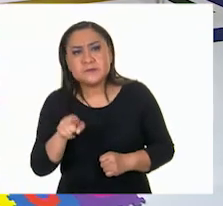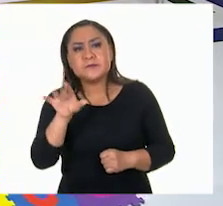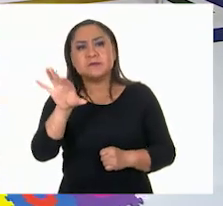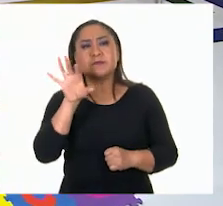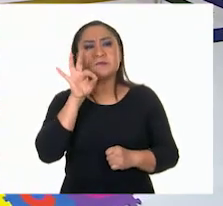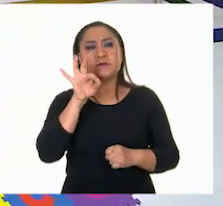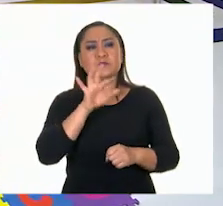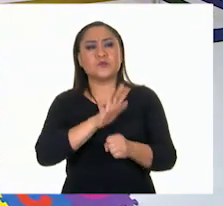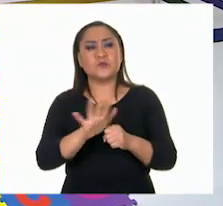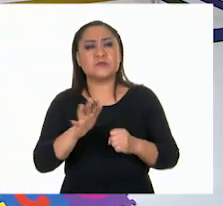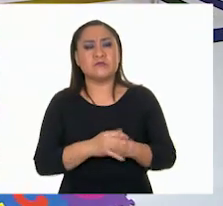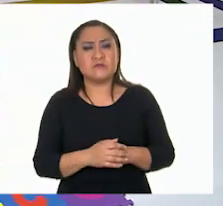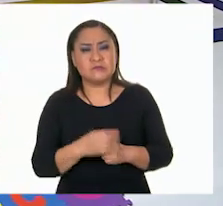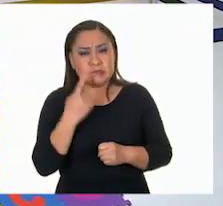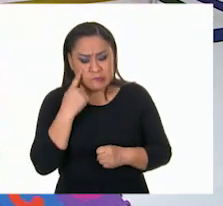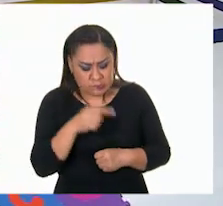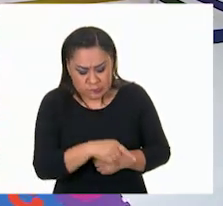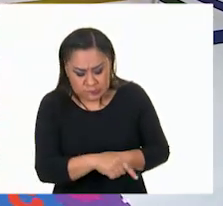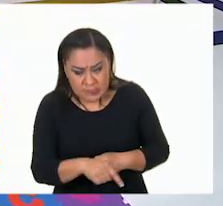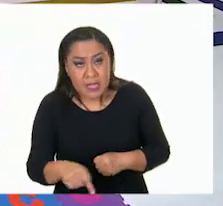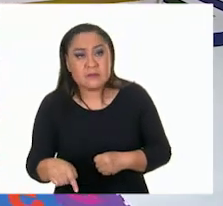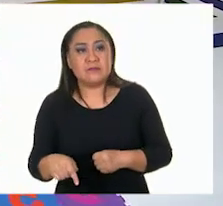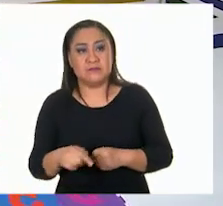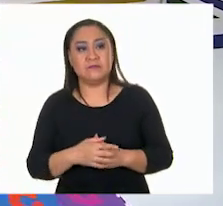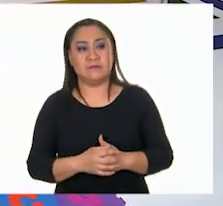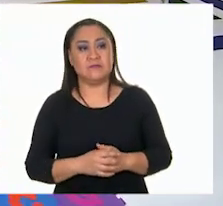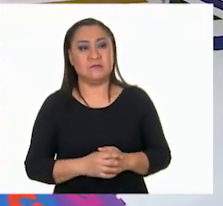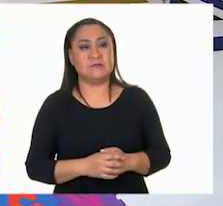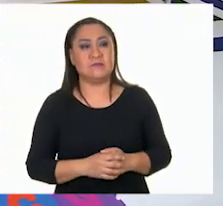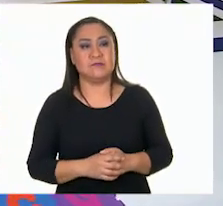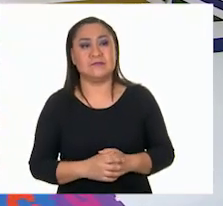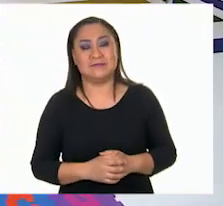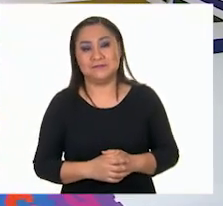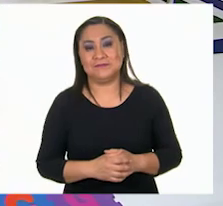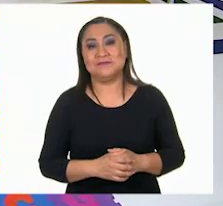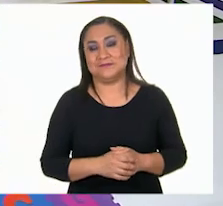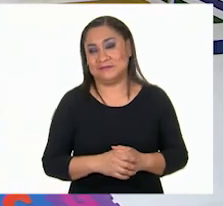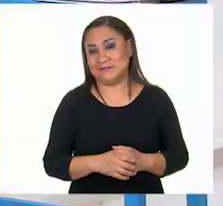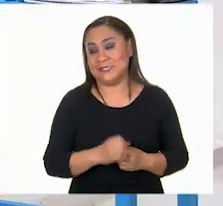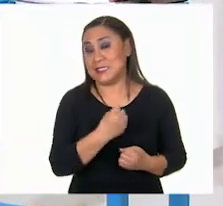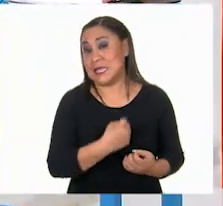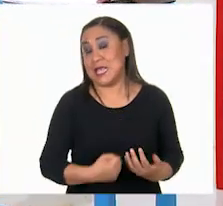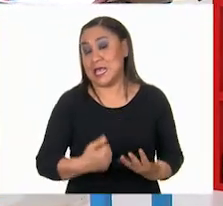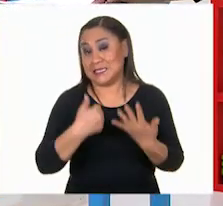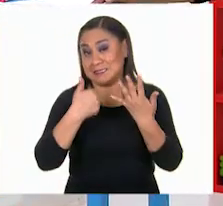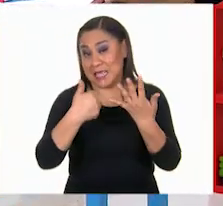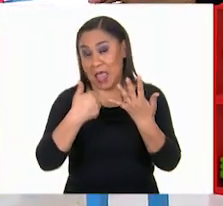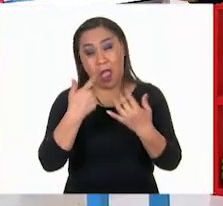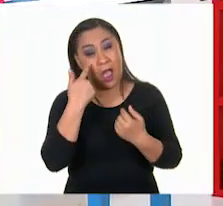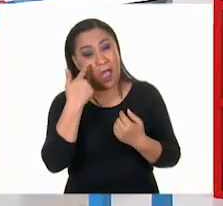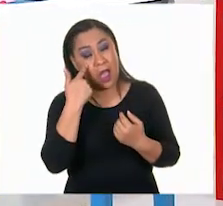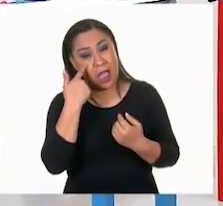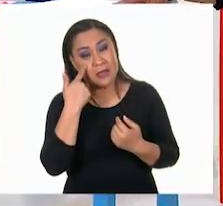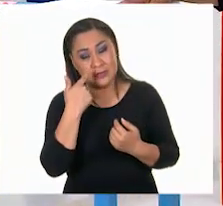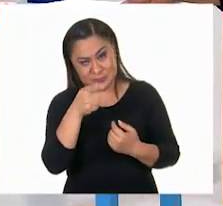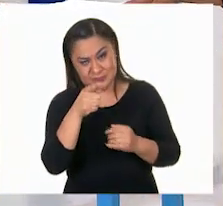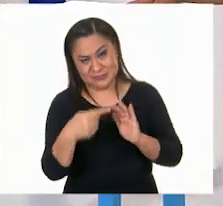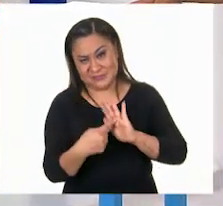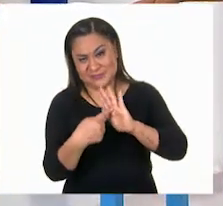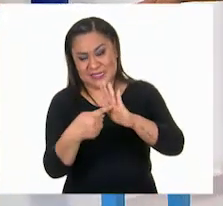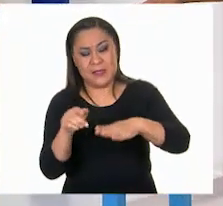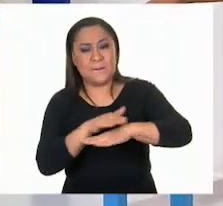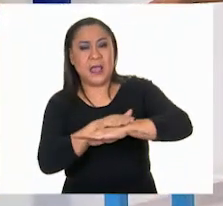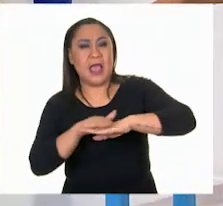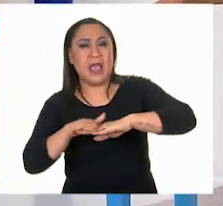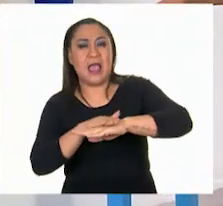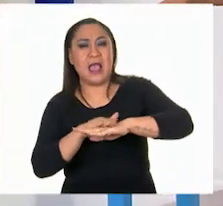o más bien qué pirámide tiene un hexágono. Seis, aquí está la pirámide hexagonal. Hexagonal. ¿Se le puede enseñar la base a los niños para